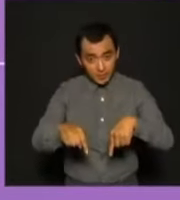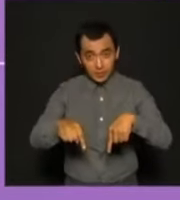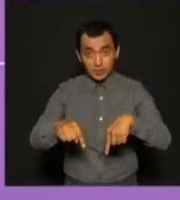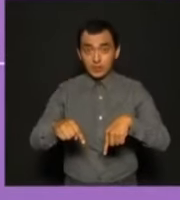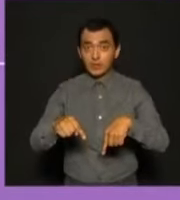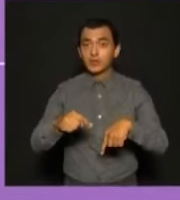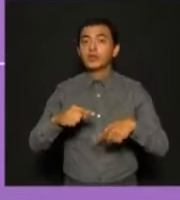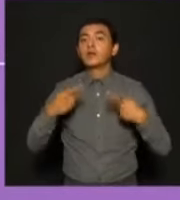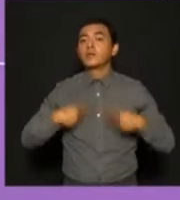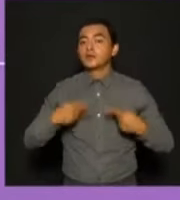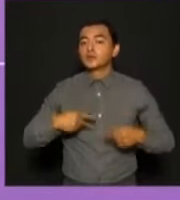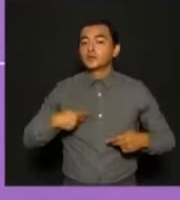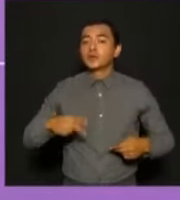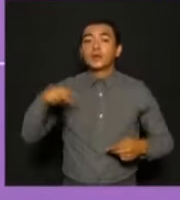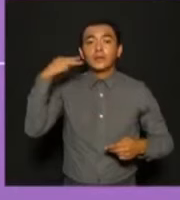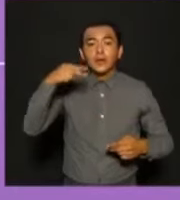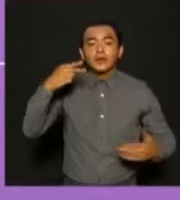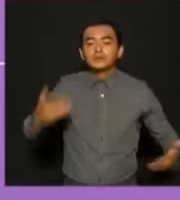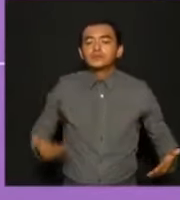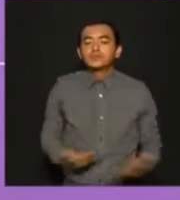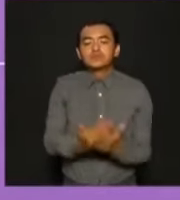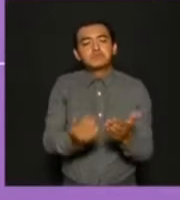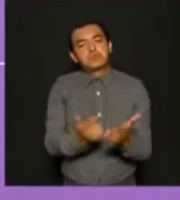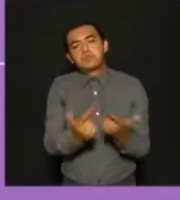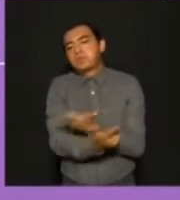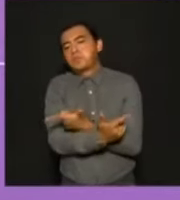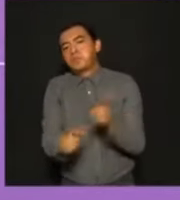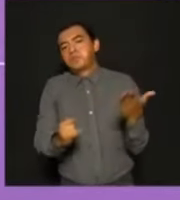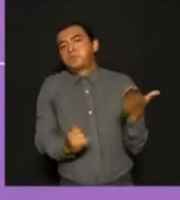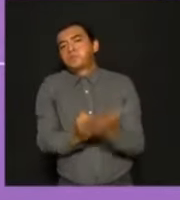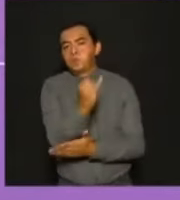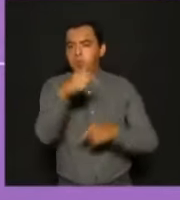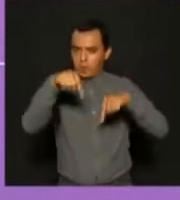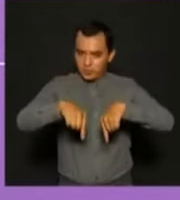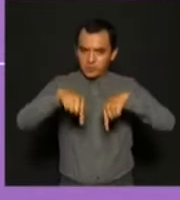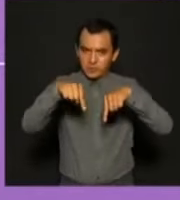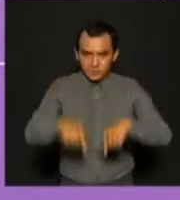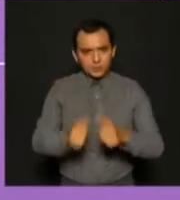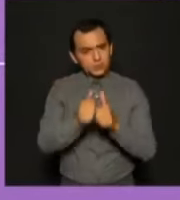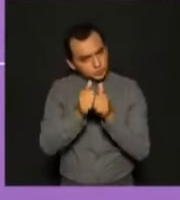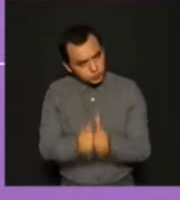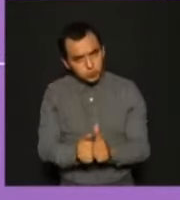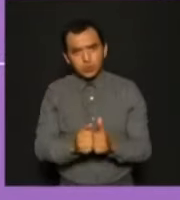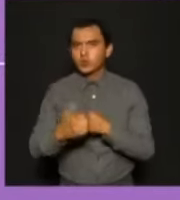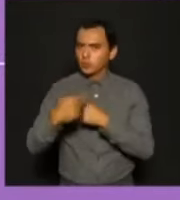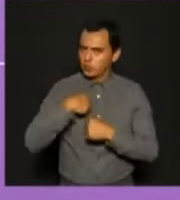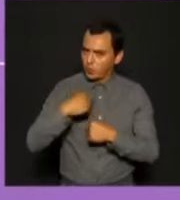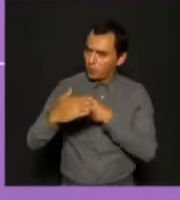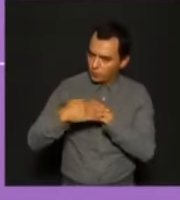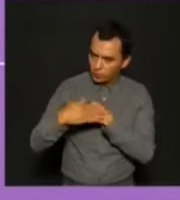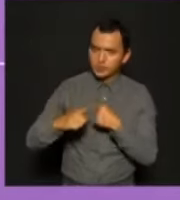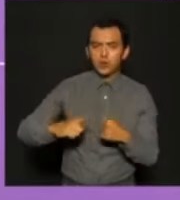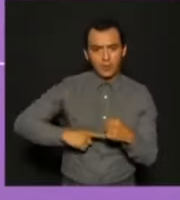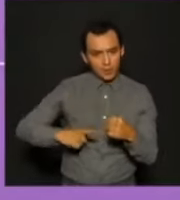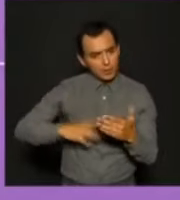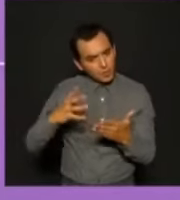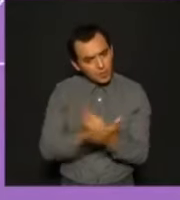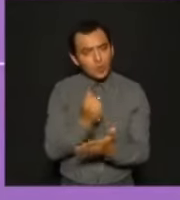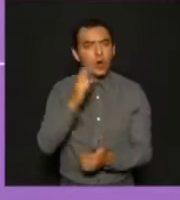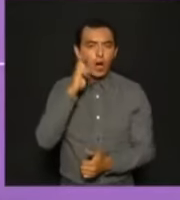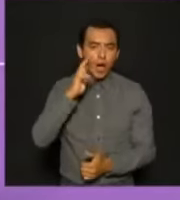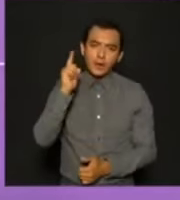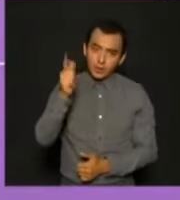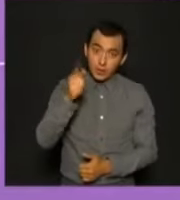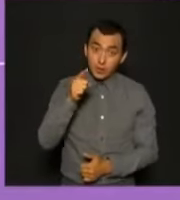decide dónde ser veracruzano, aquí estoy y voy a ser tu gobernadora. Tú le darías un